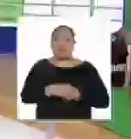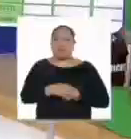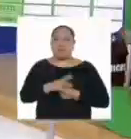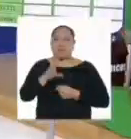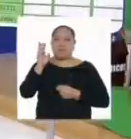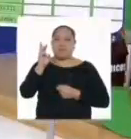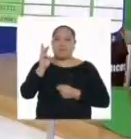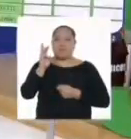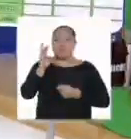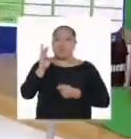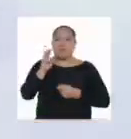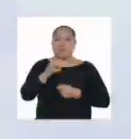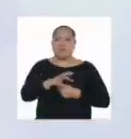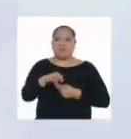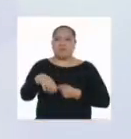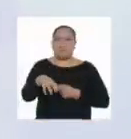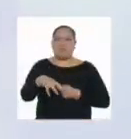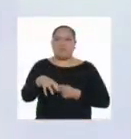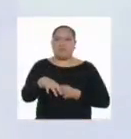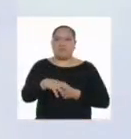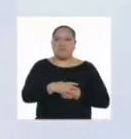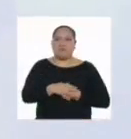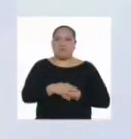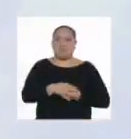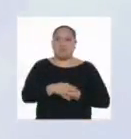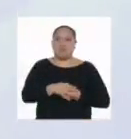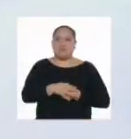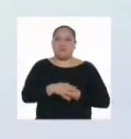Sexta gota, movemos.